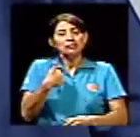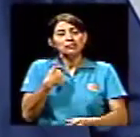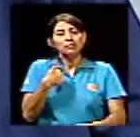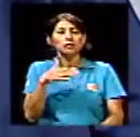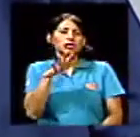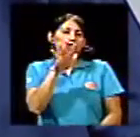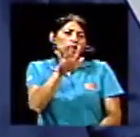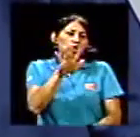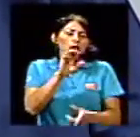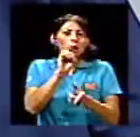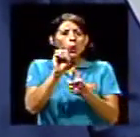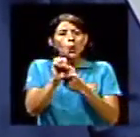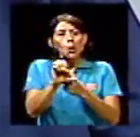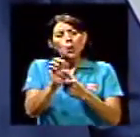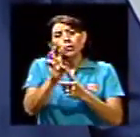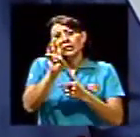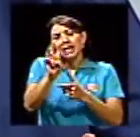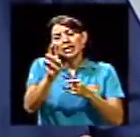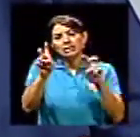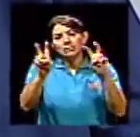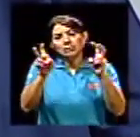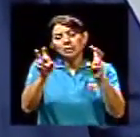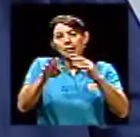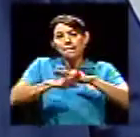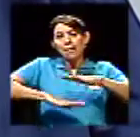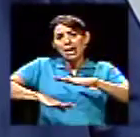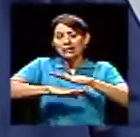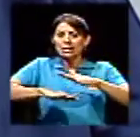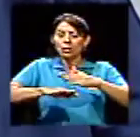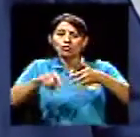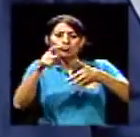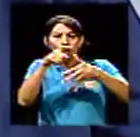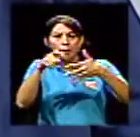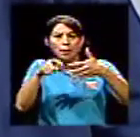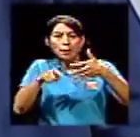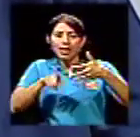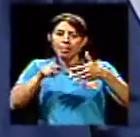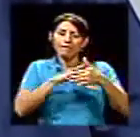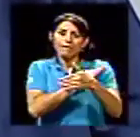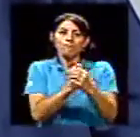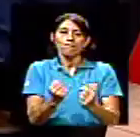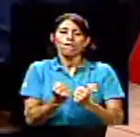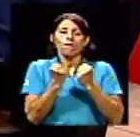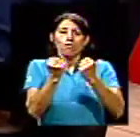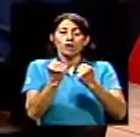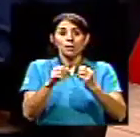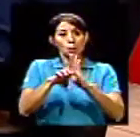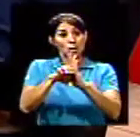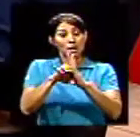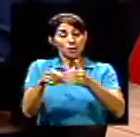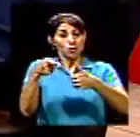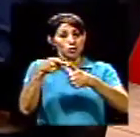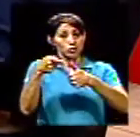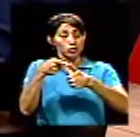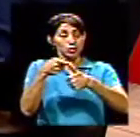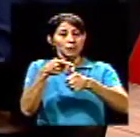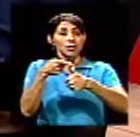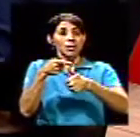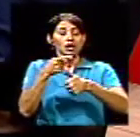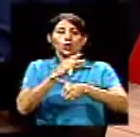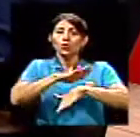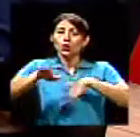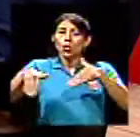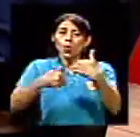seis puntos ahí básicos que hay que, digamos, fortalecer. Por ejemplo, tenemos la parte de todo lo que es